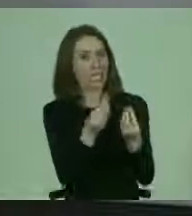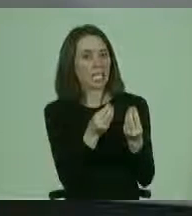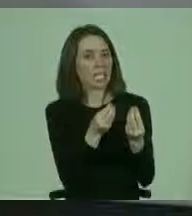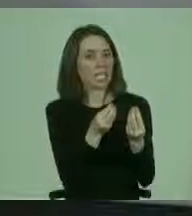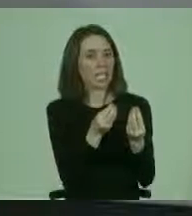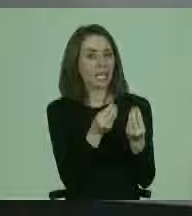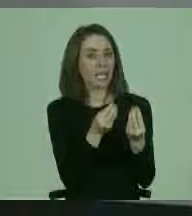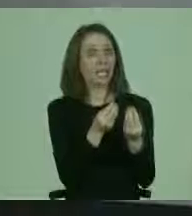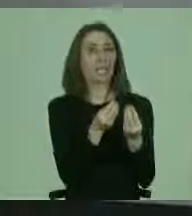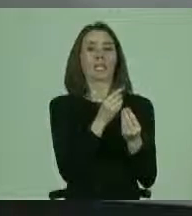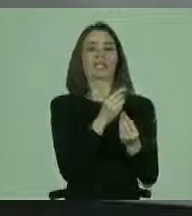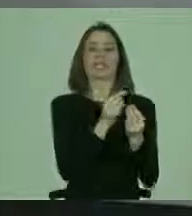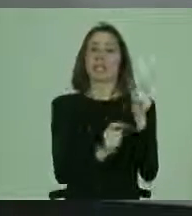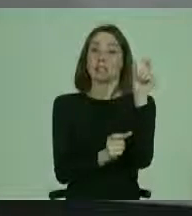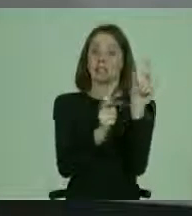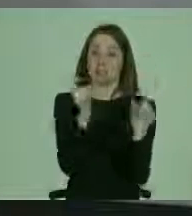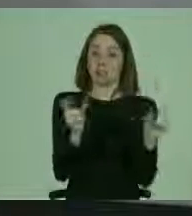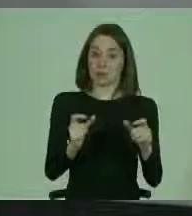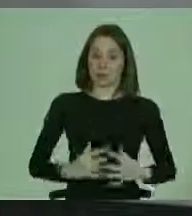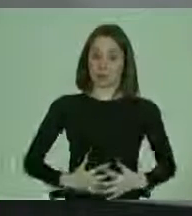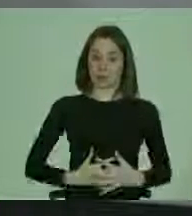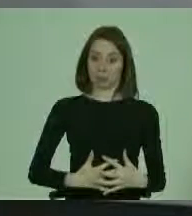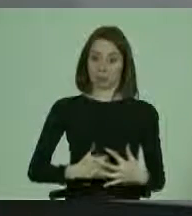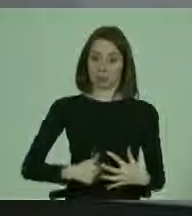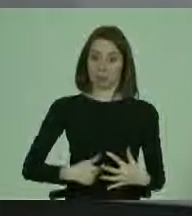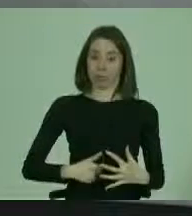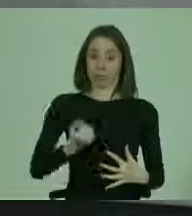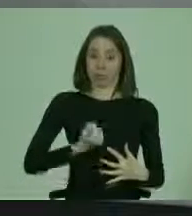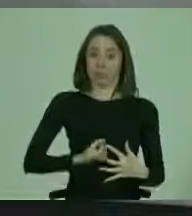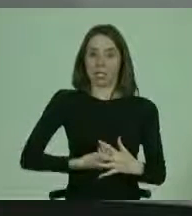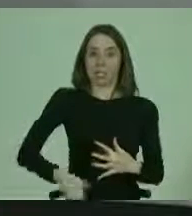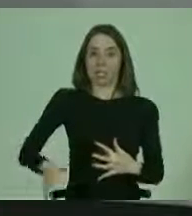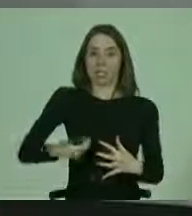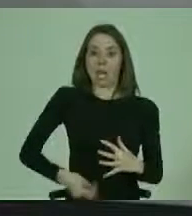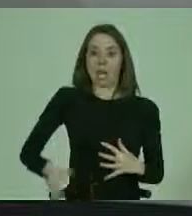una eliminación sistemática de niños con síndrome de Down.